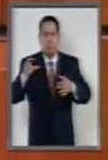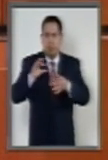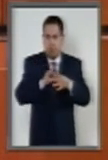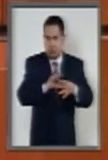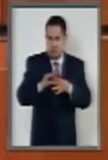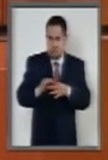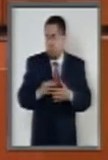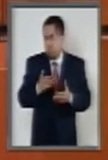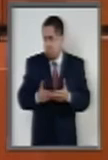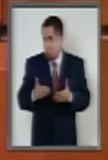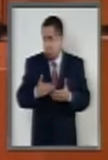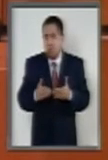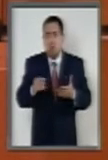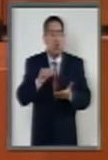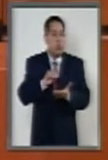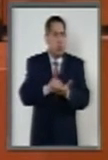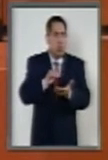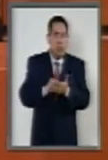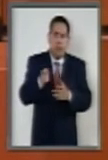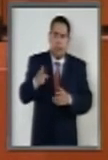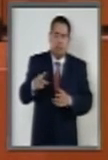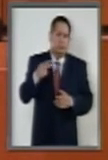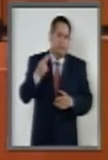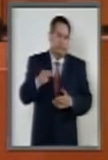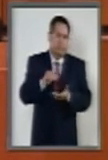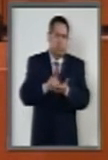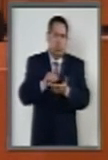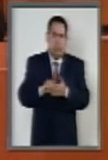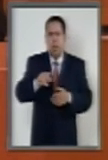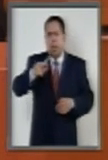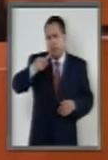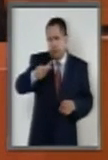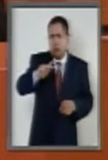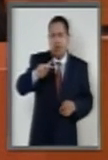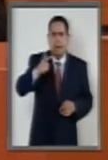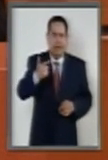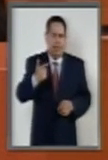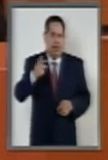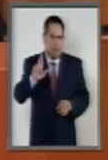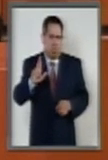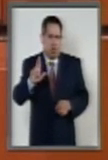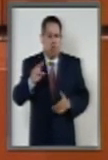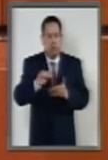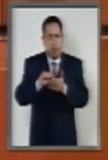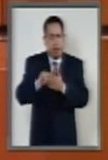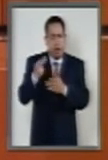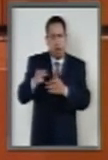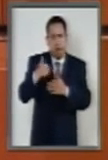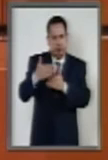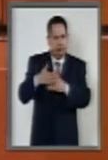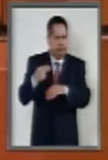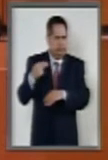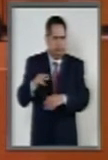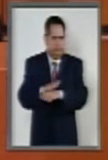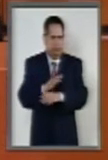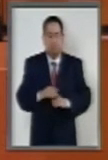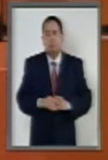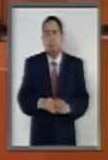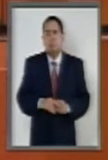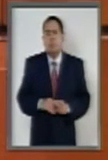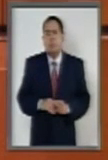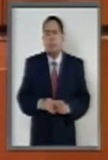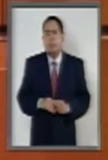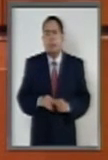todavía se llama o se llama Procuraduría General de la República. Desde